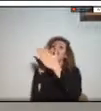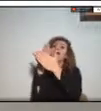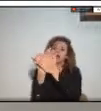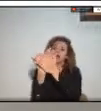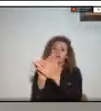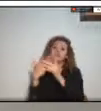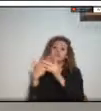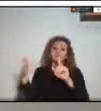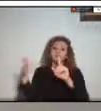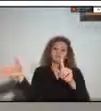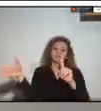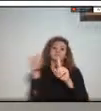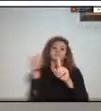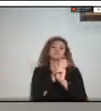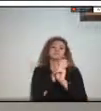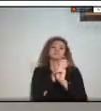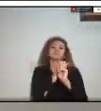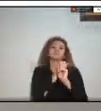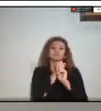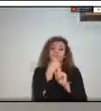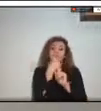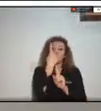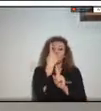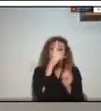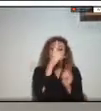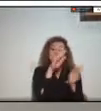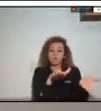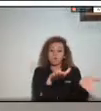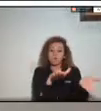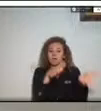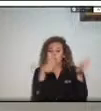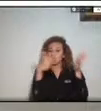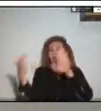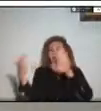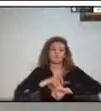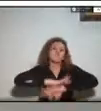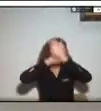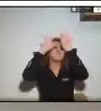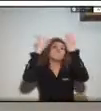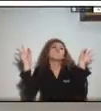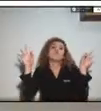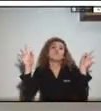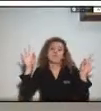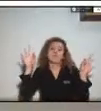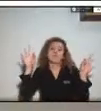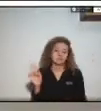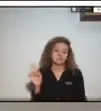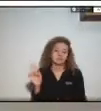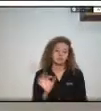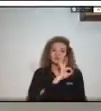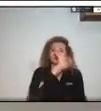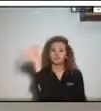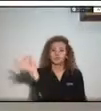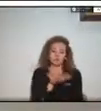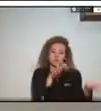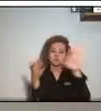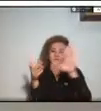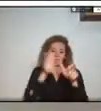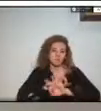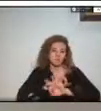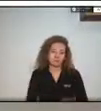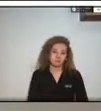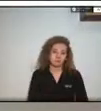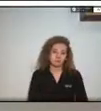pérdida de una vida humana en temas de emergencia creo que nos ha